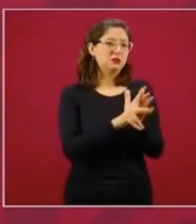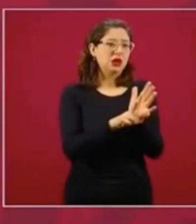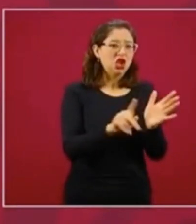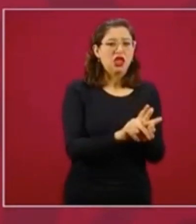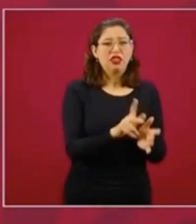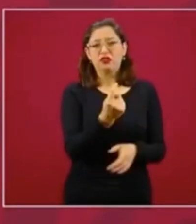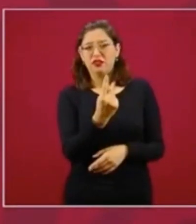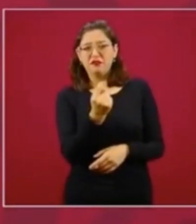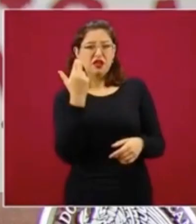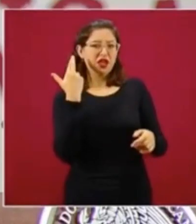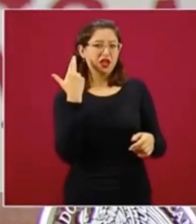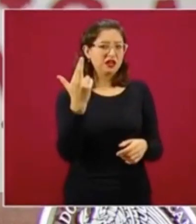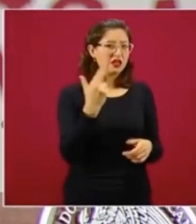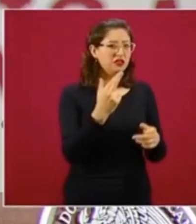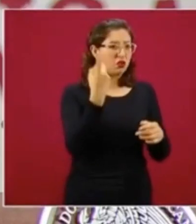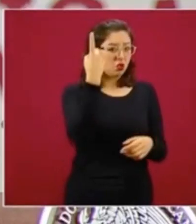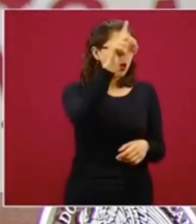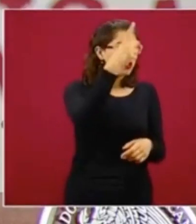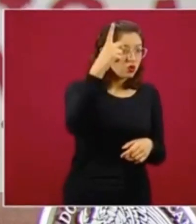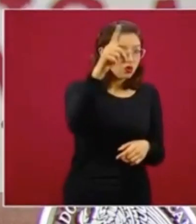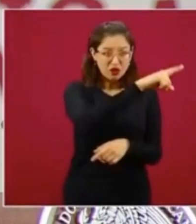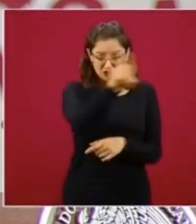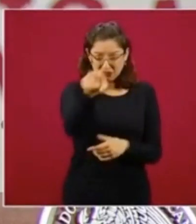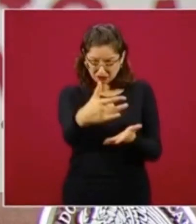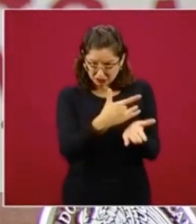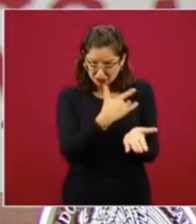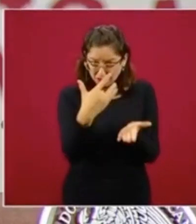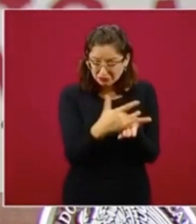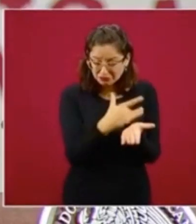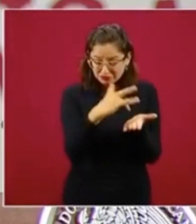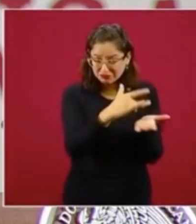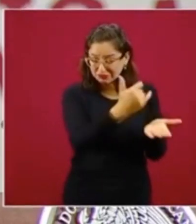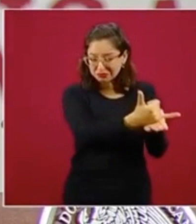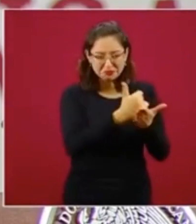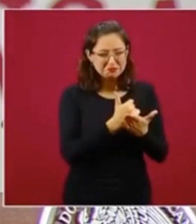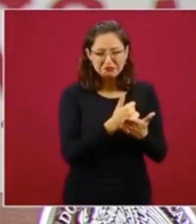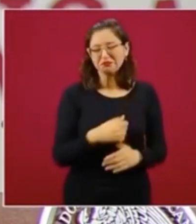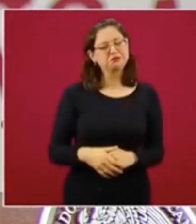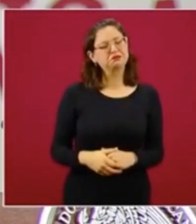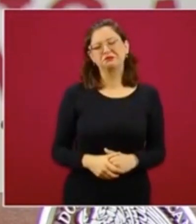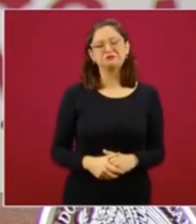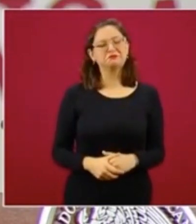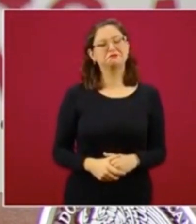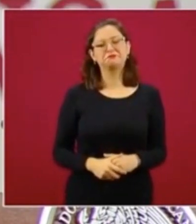no me ayudaron